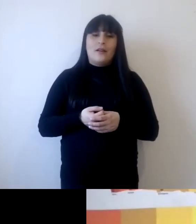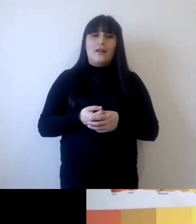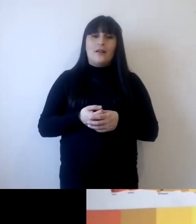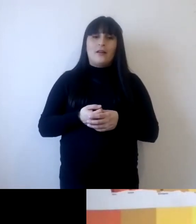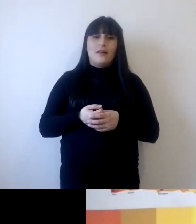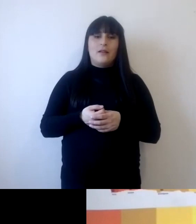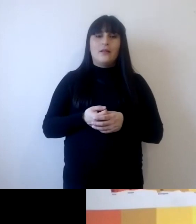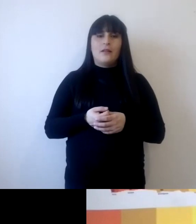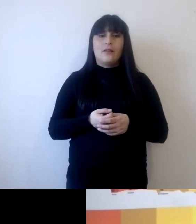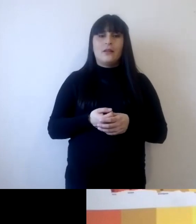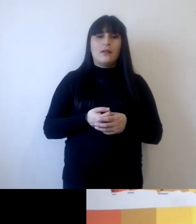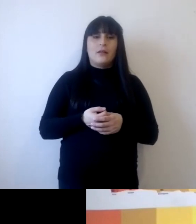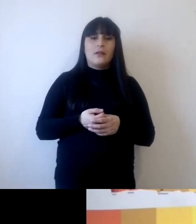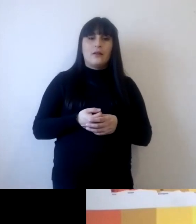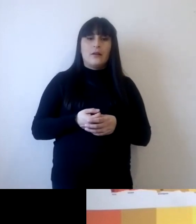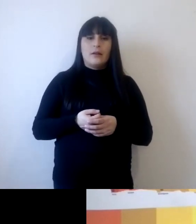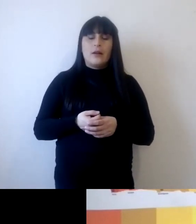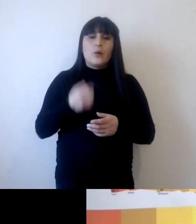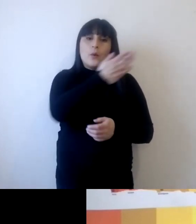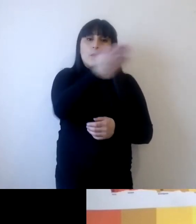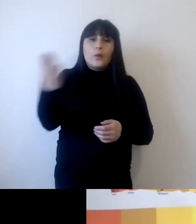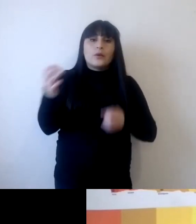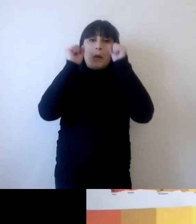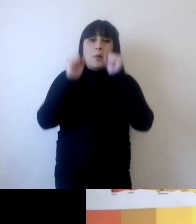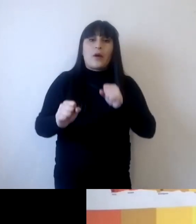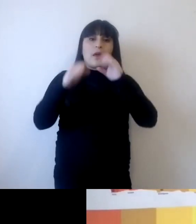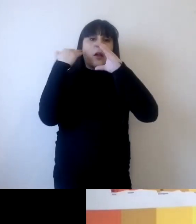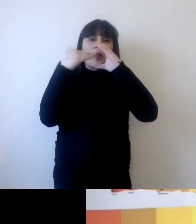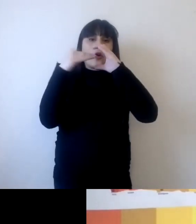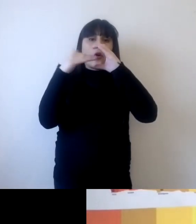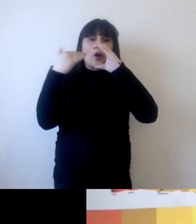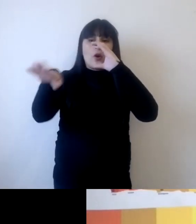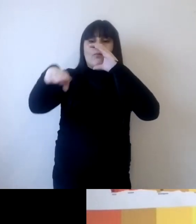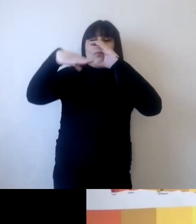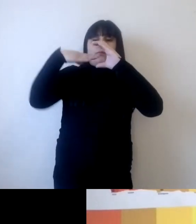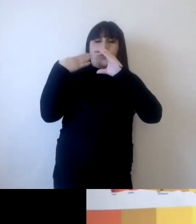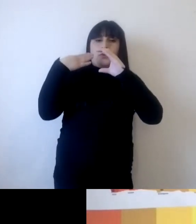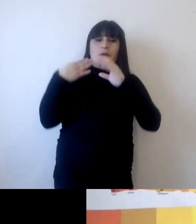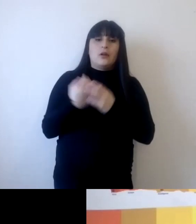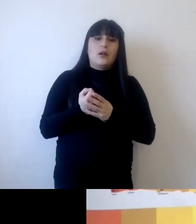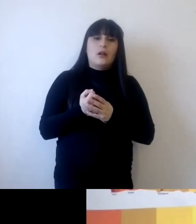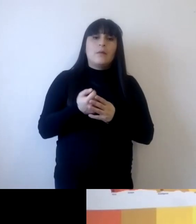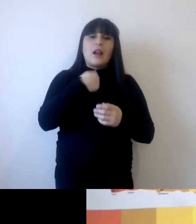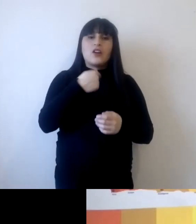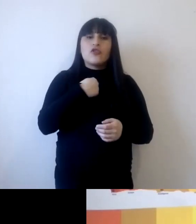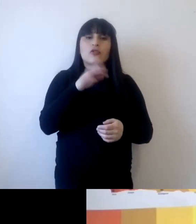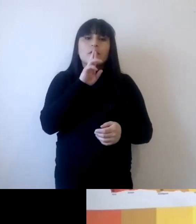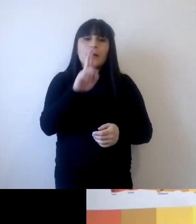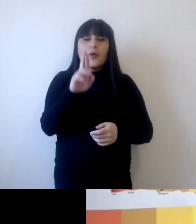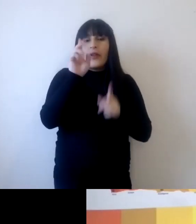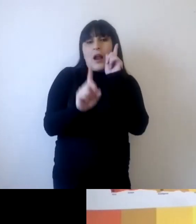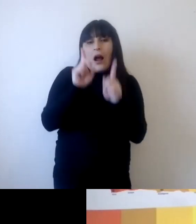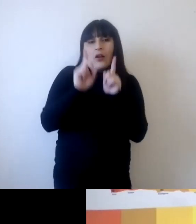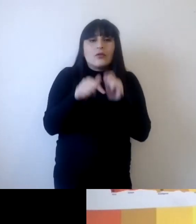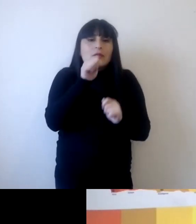dirigir a mi correo electrónico y trataré también de responder a cuestiones que puedan quedar por ahí sin